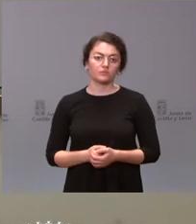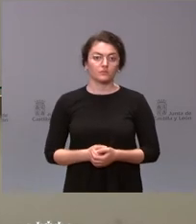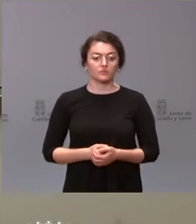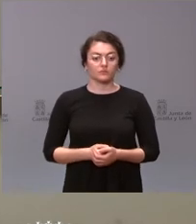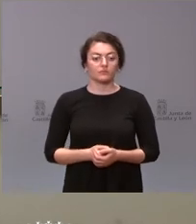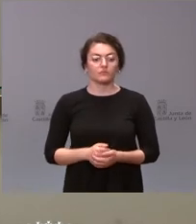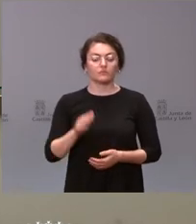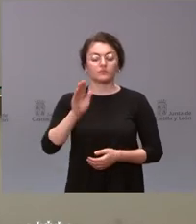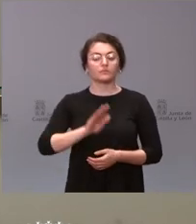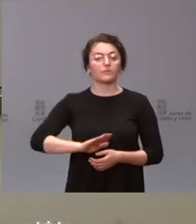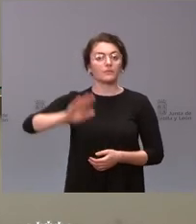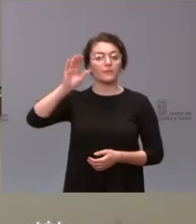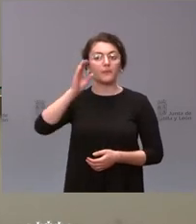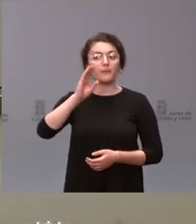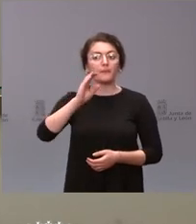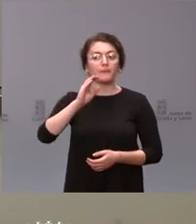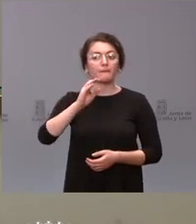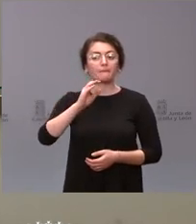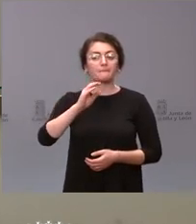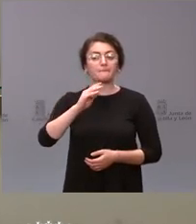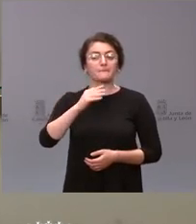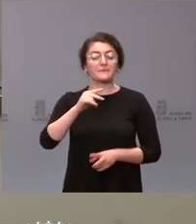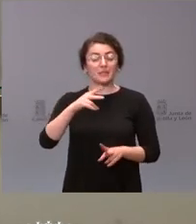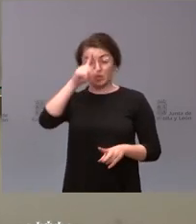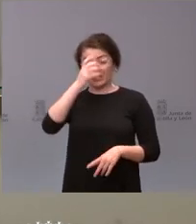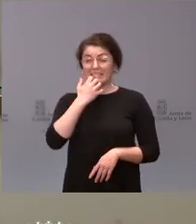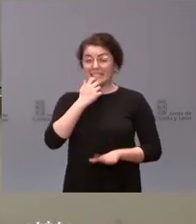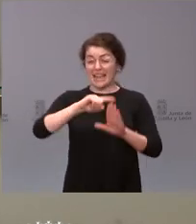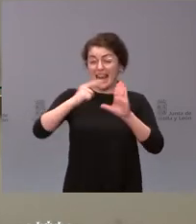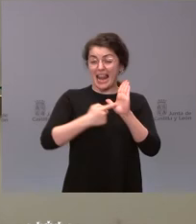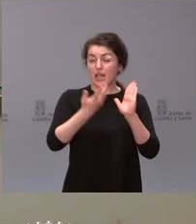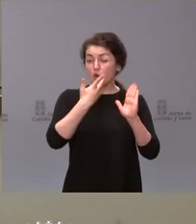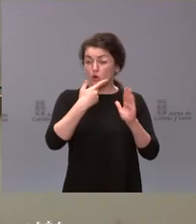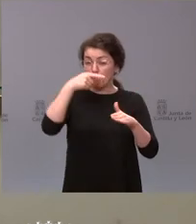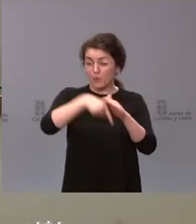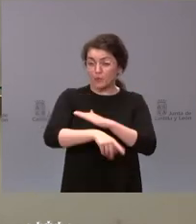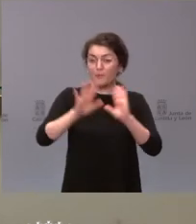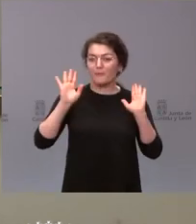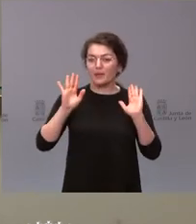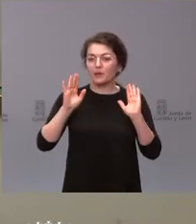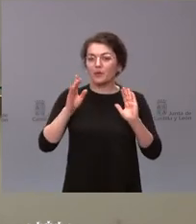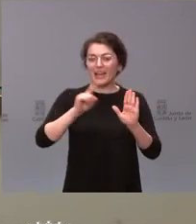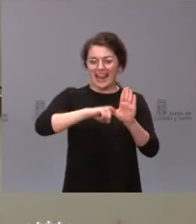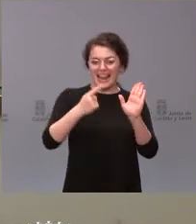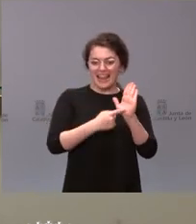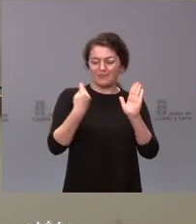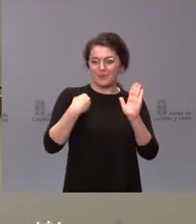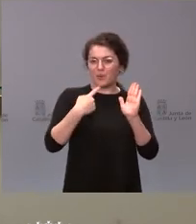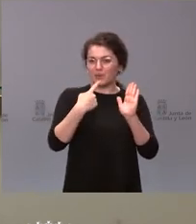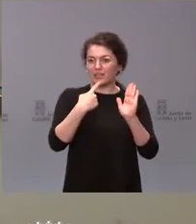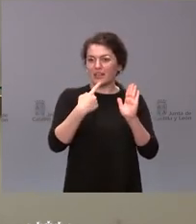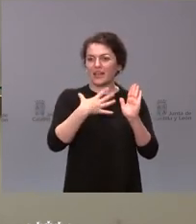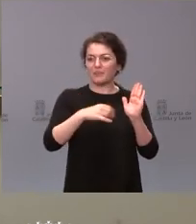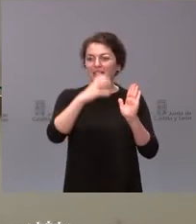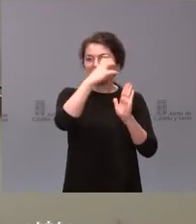Sí conoce en profundidad la ley pero sí que se ha apuntado a que esa ley pretende eliminar también rebajar el IVA de los